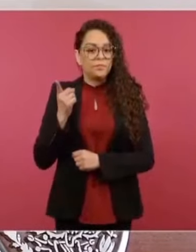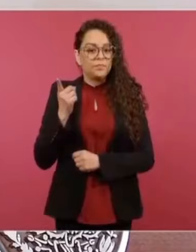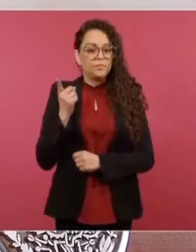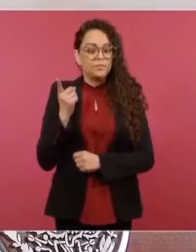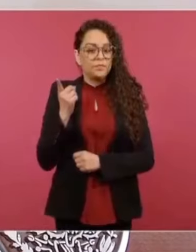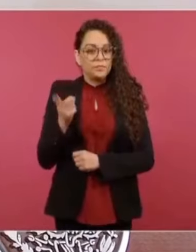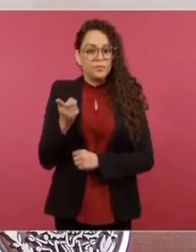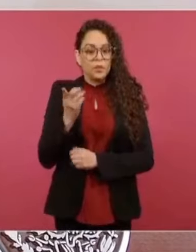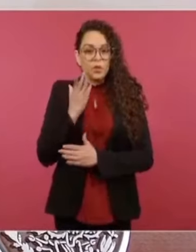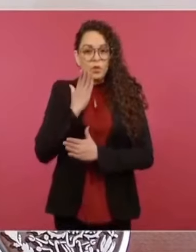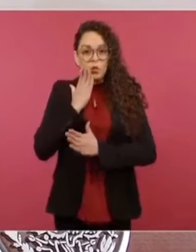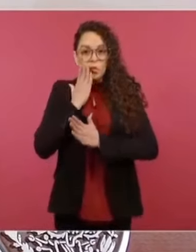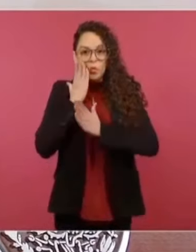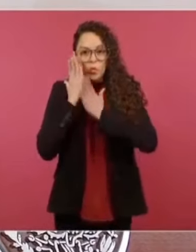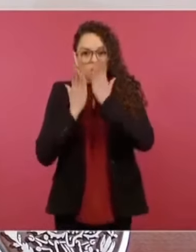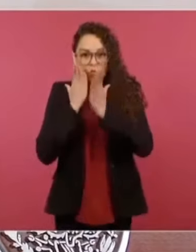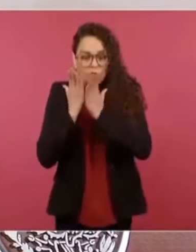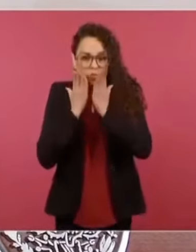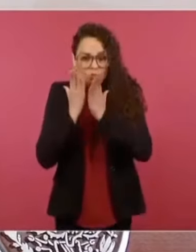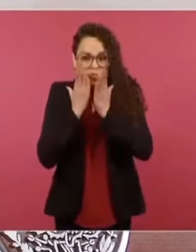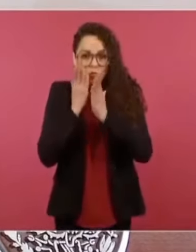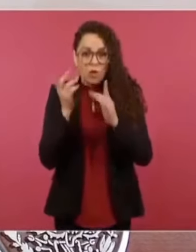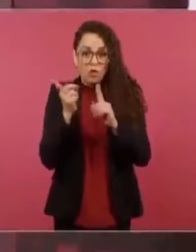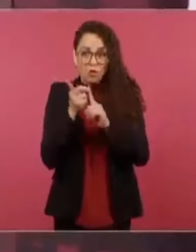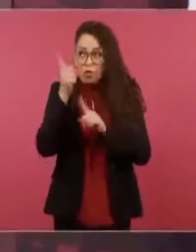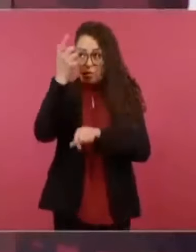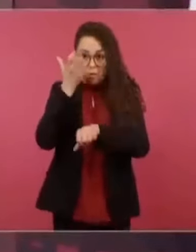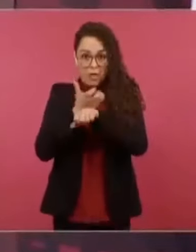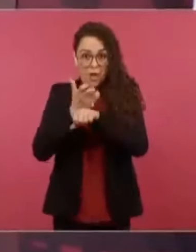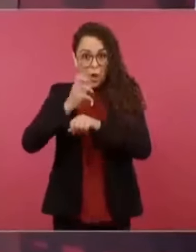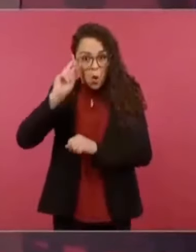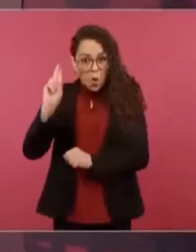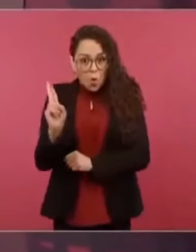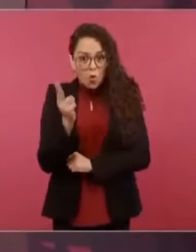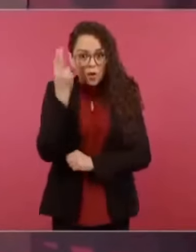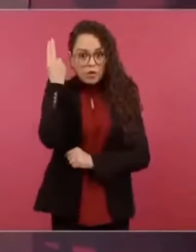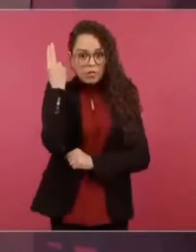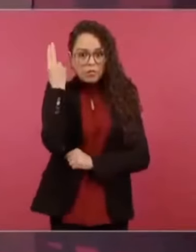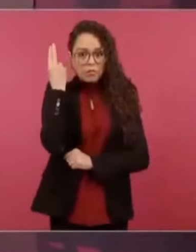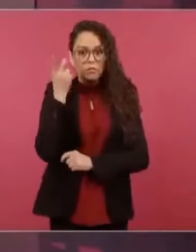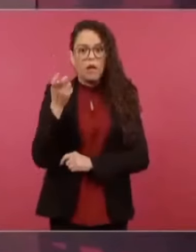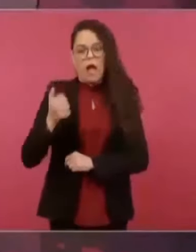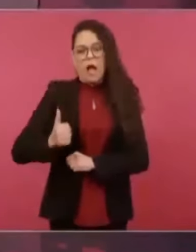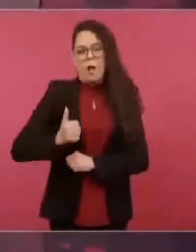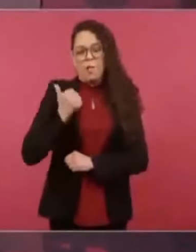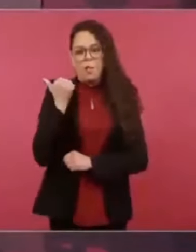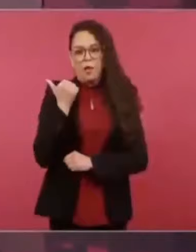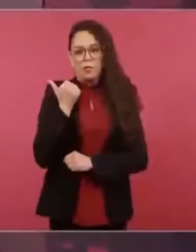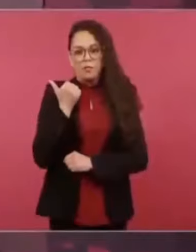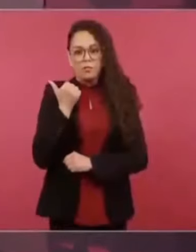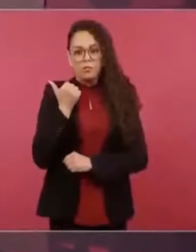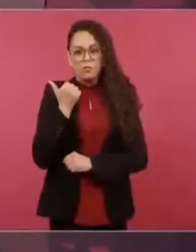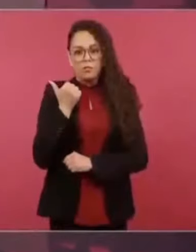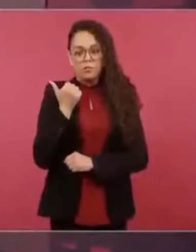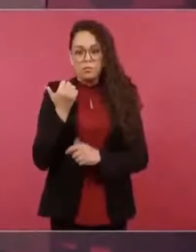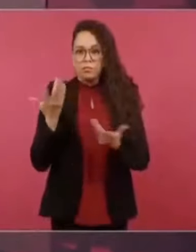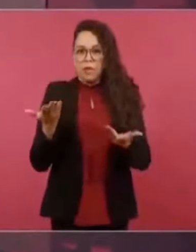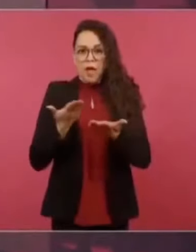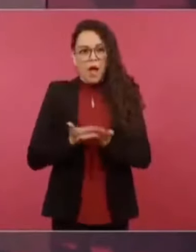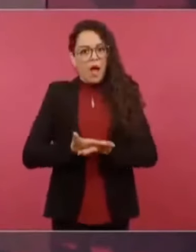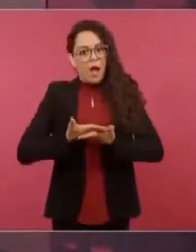universidades de Estados Unidos y son los que ahora